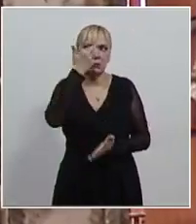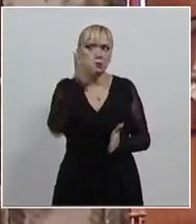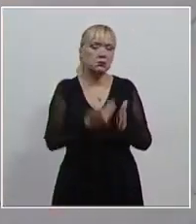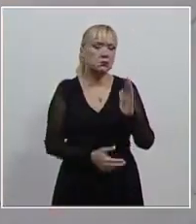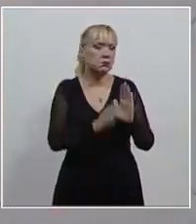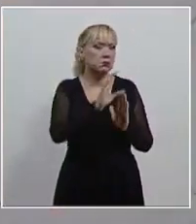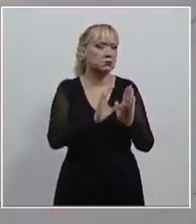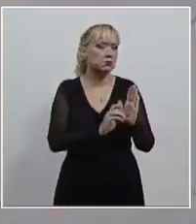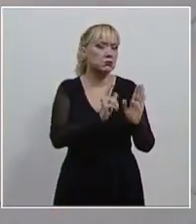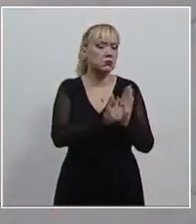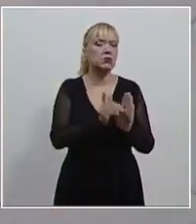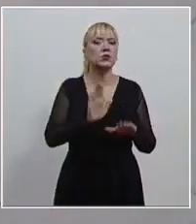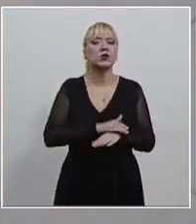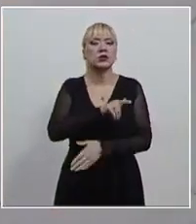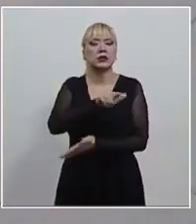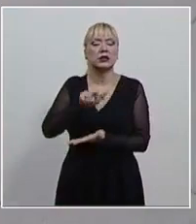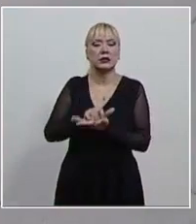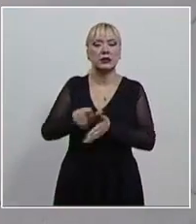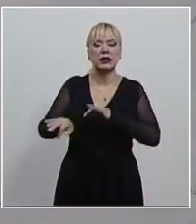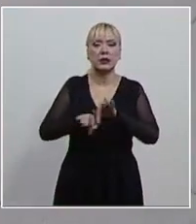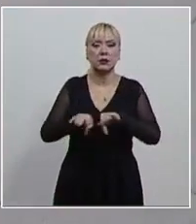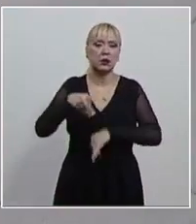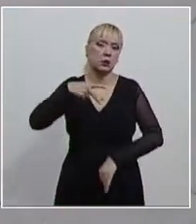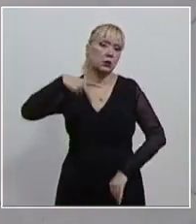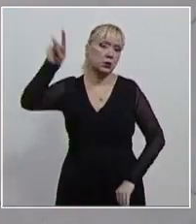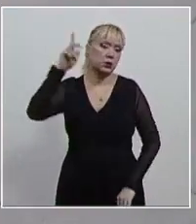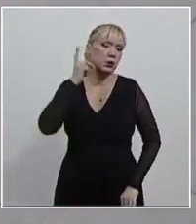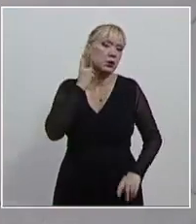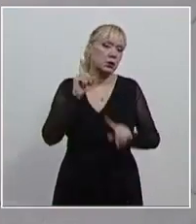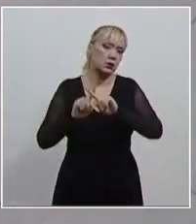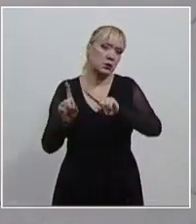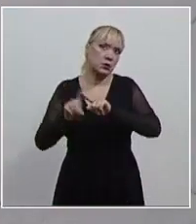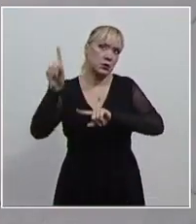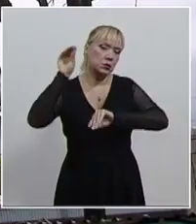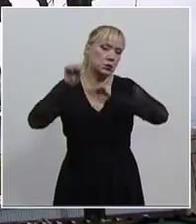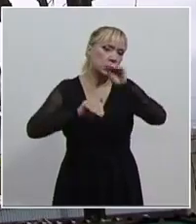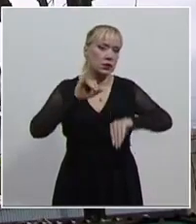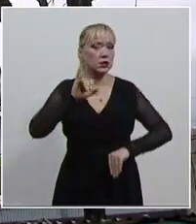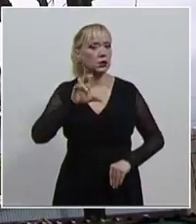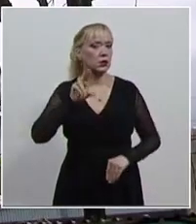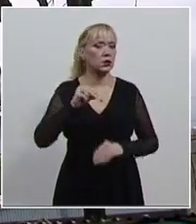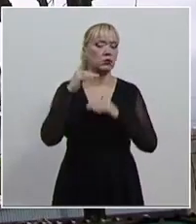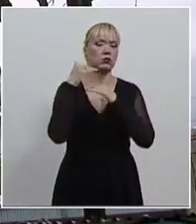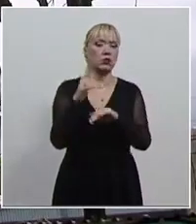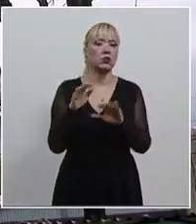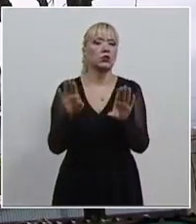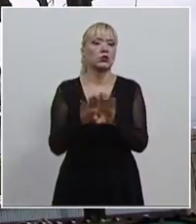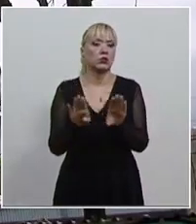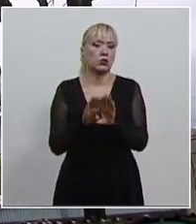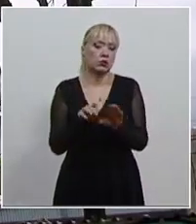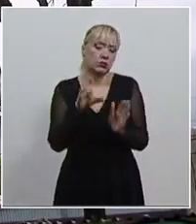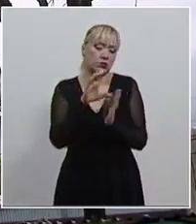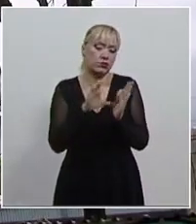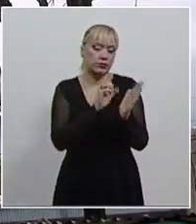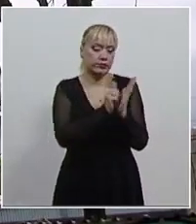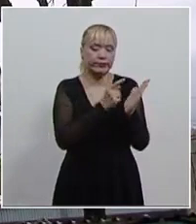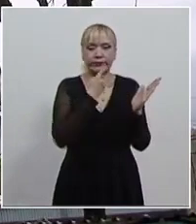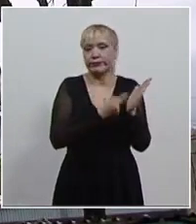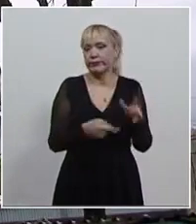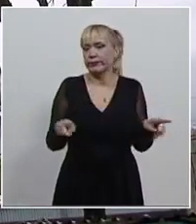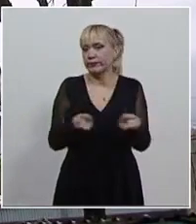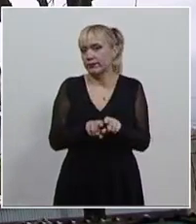trabajo se rigen por las leyes que expida en el Congreso local, garantizando los derechos mínimos reconocidos en la Constitución General.